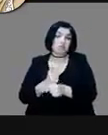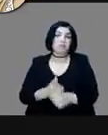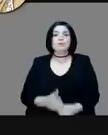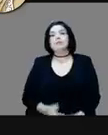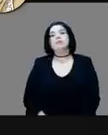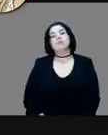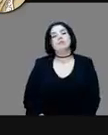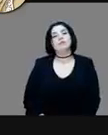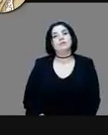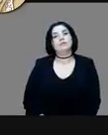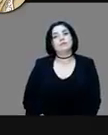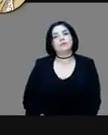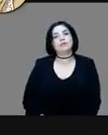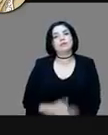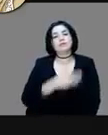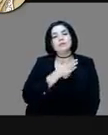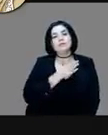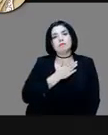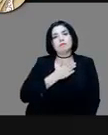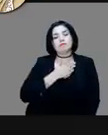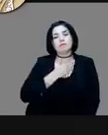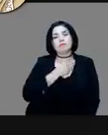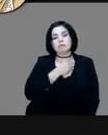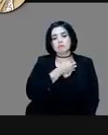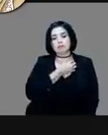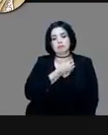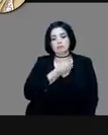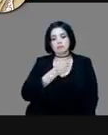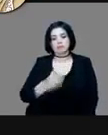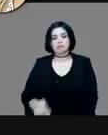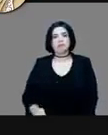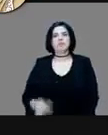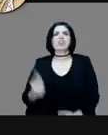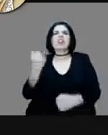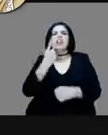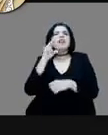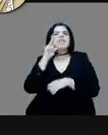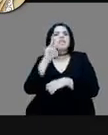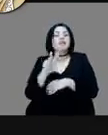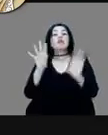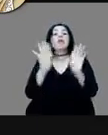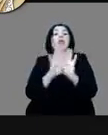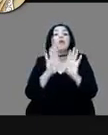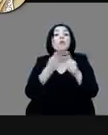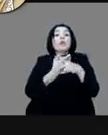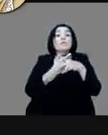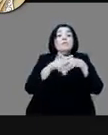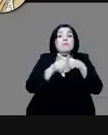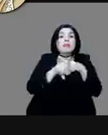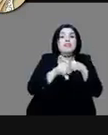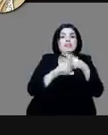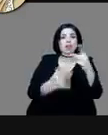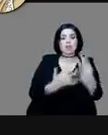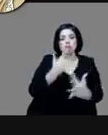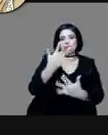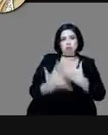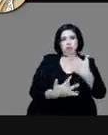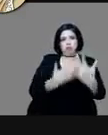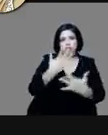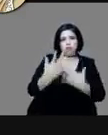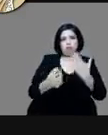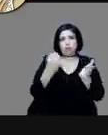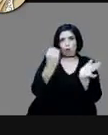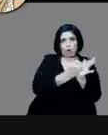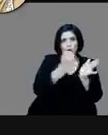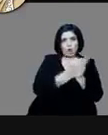Entonces, lo que estamos viendo es cómo van a empezar a fundir muchas de estas piezas.